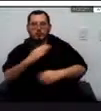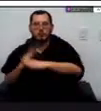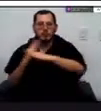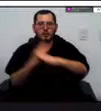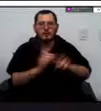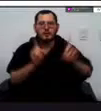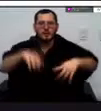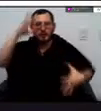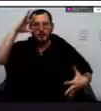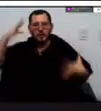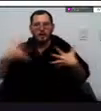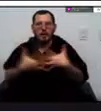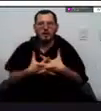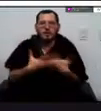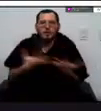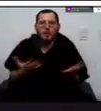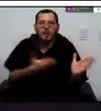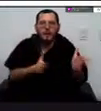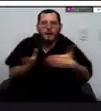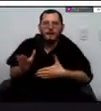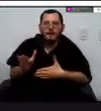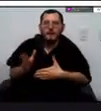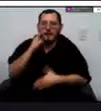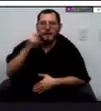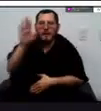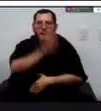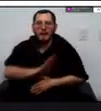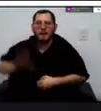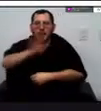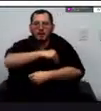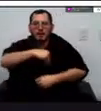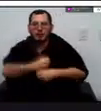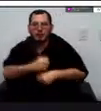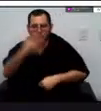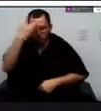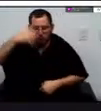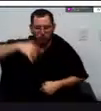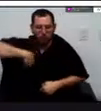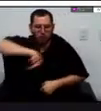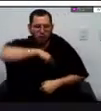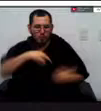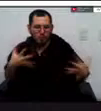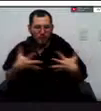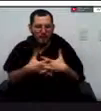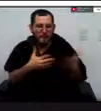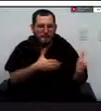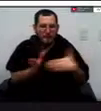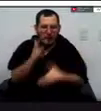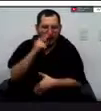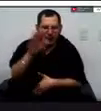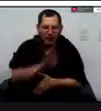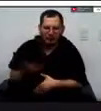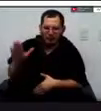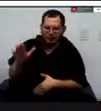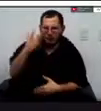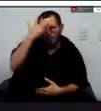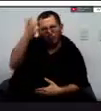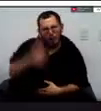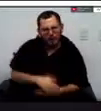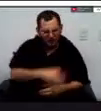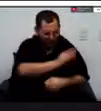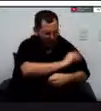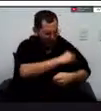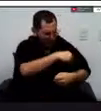con el plan nacional de gestión del riesgo entonces nosotros ¿por qué lo articulamos con el plan nacional? porque nosotros buscamos